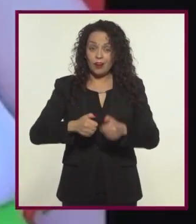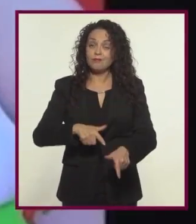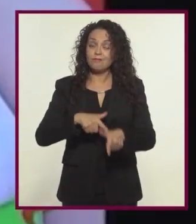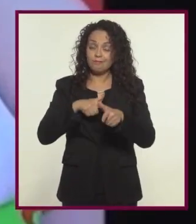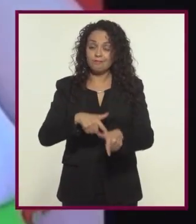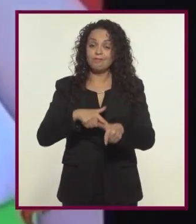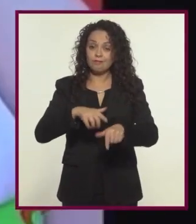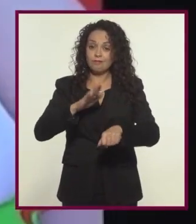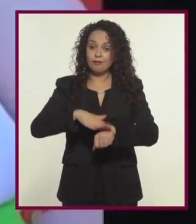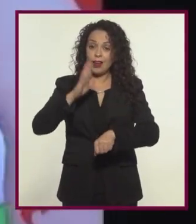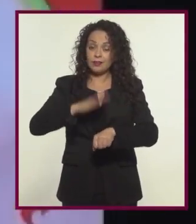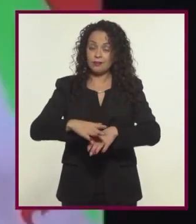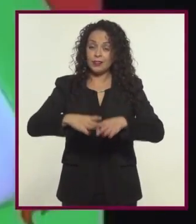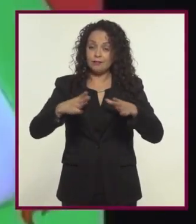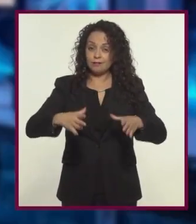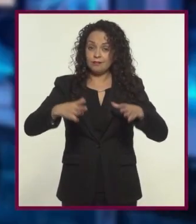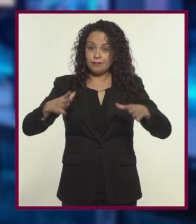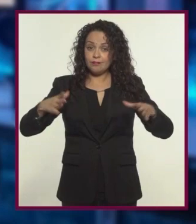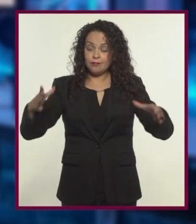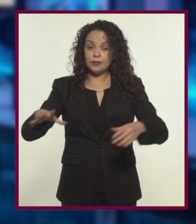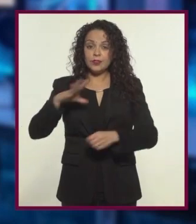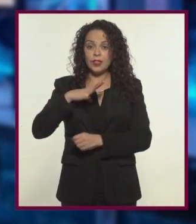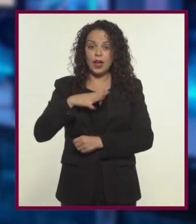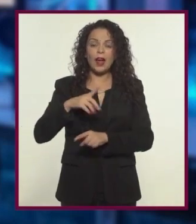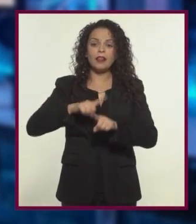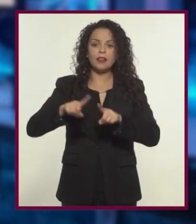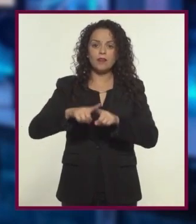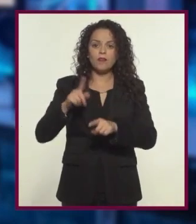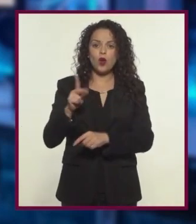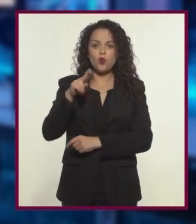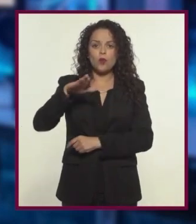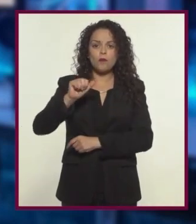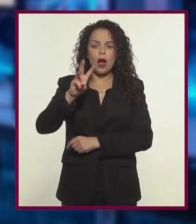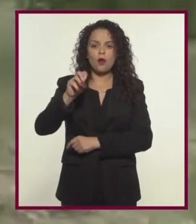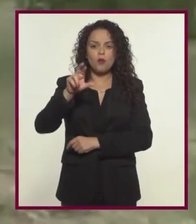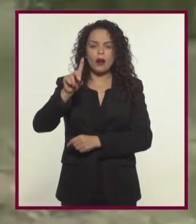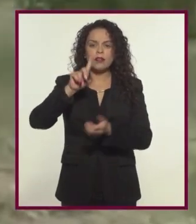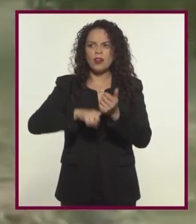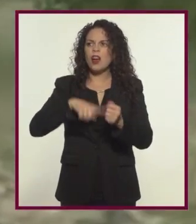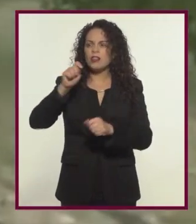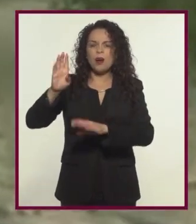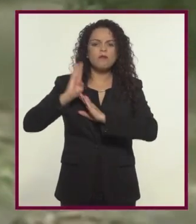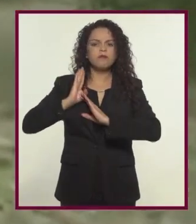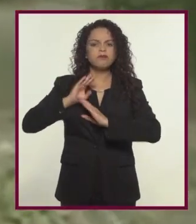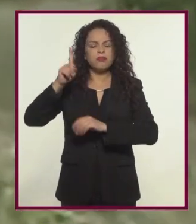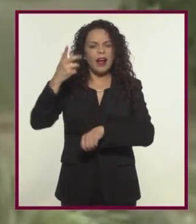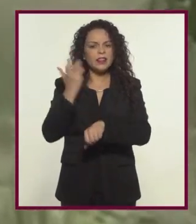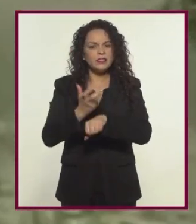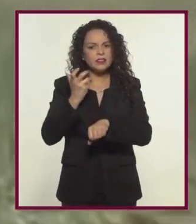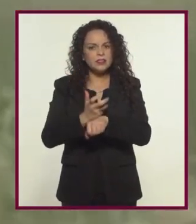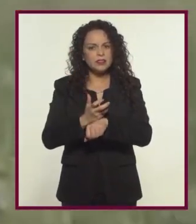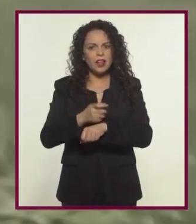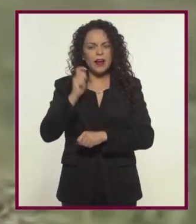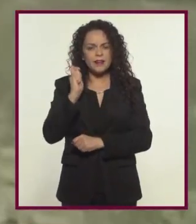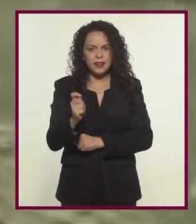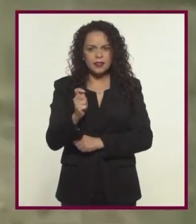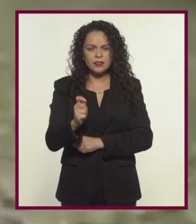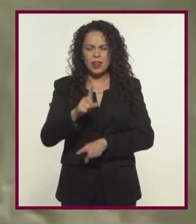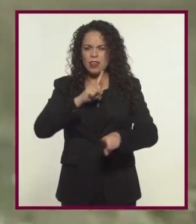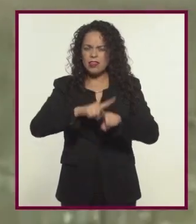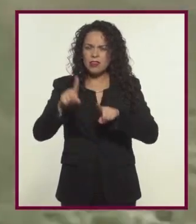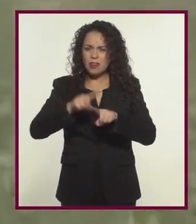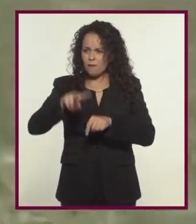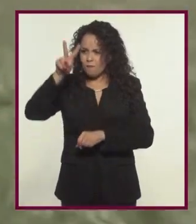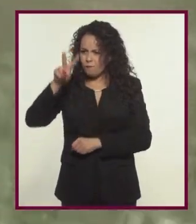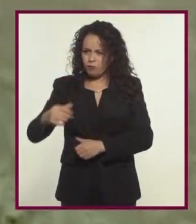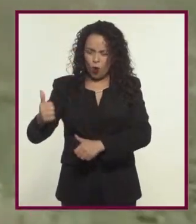industria del videojuego sigue creciendo Aquí encontramos juegos como Kumawar desarrollado por el ejército de Estados Unidos Está